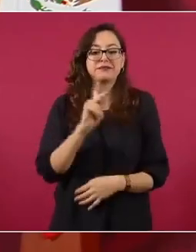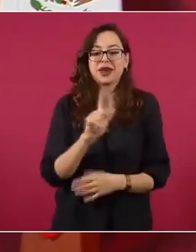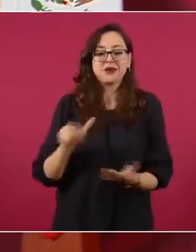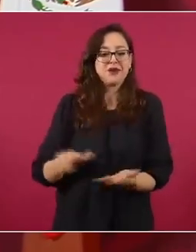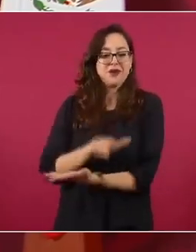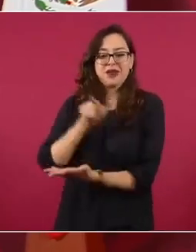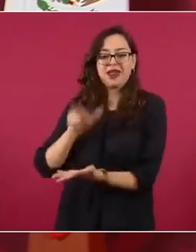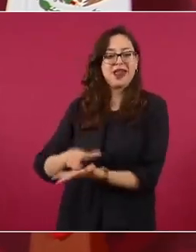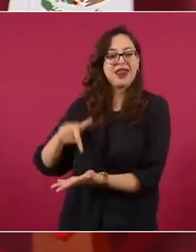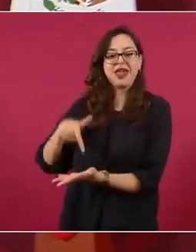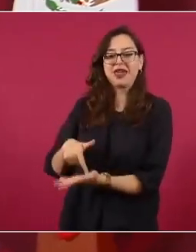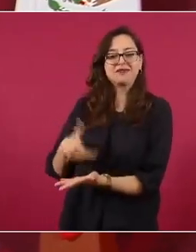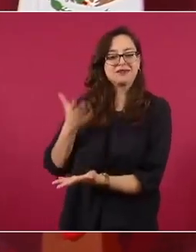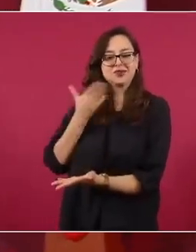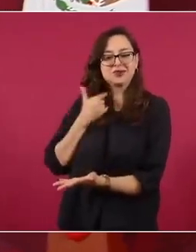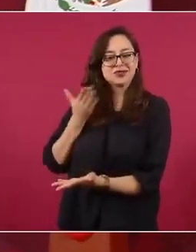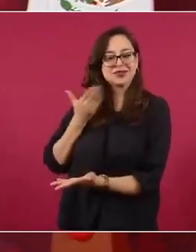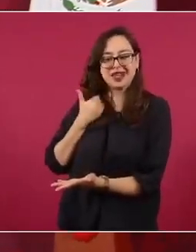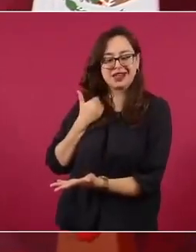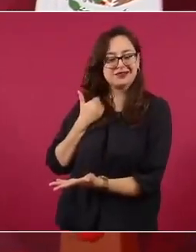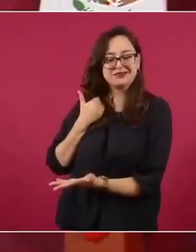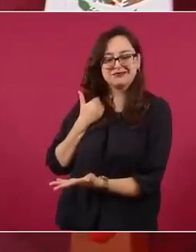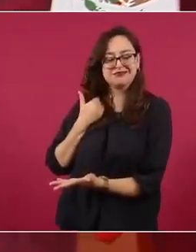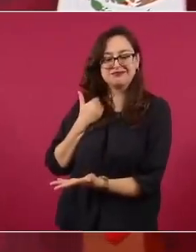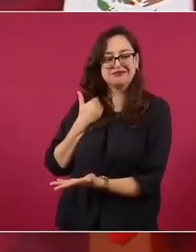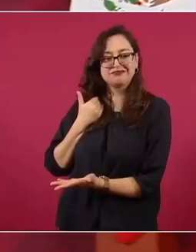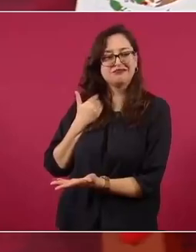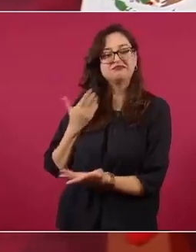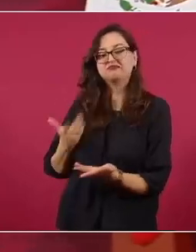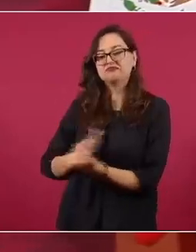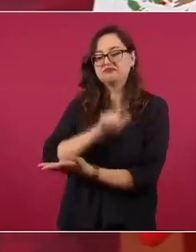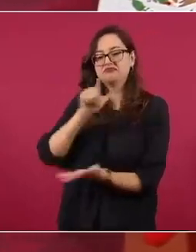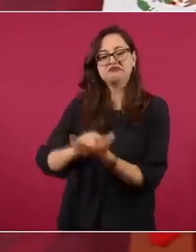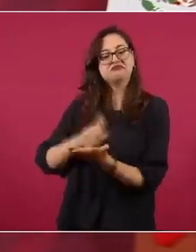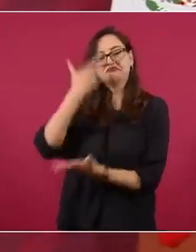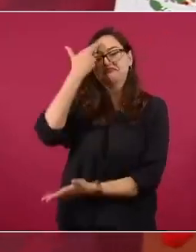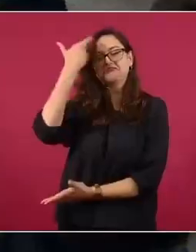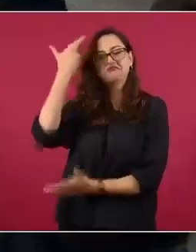cuando no estaba tipificado como delito.